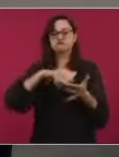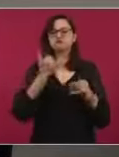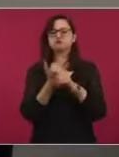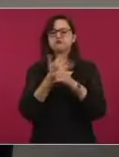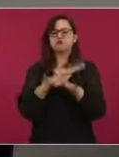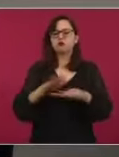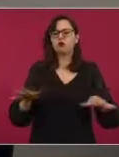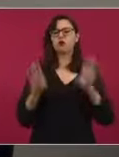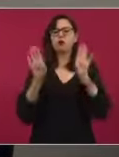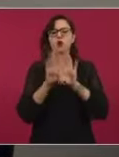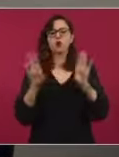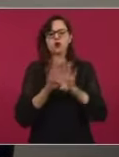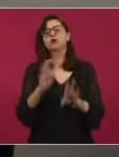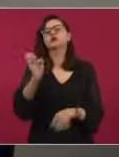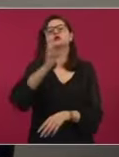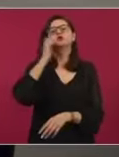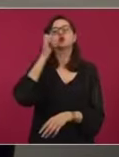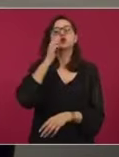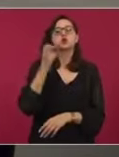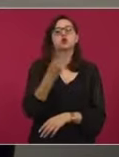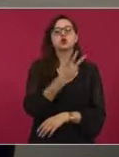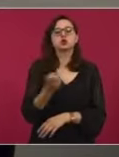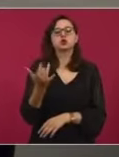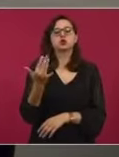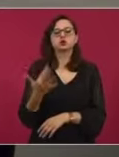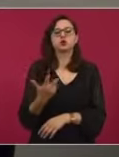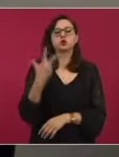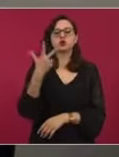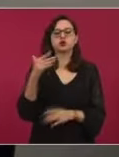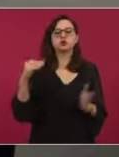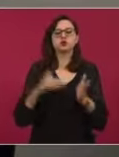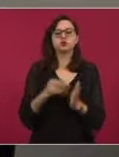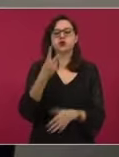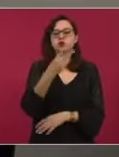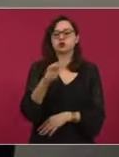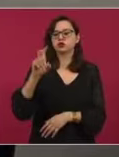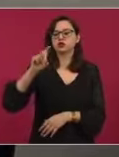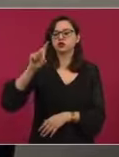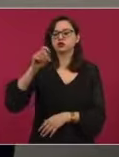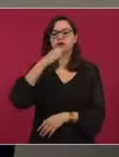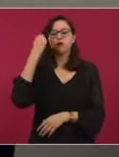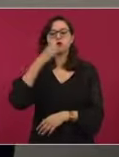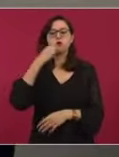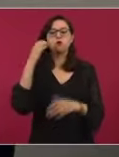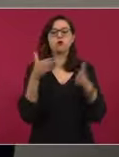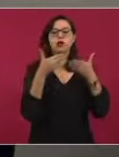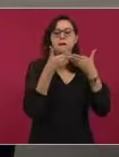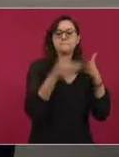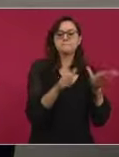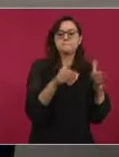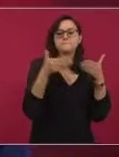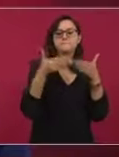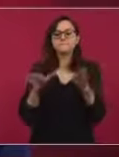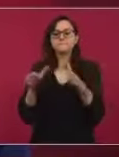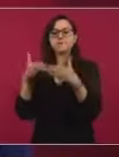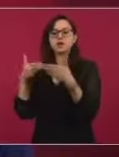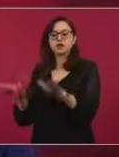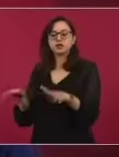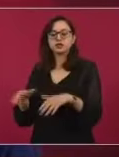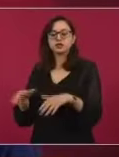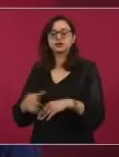Estamos ya con doscientos cincuenta y ocho mil doscientos treinta instituciones abiertas en lo referente al número de alumnos.